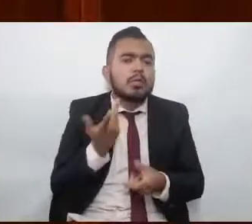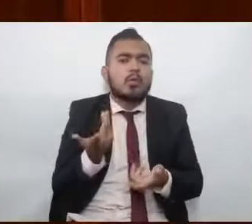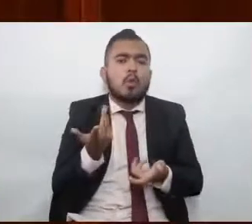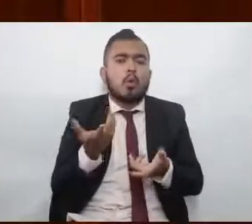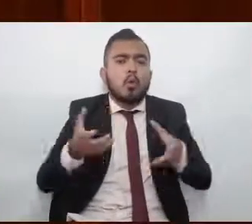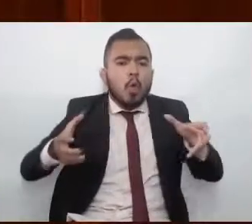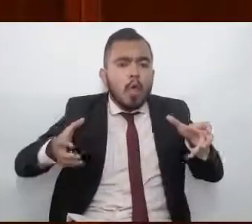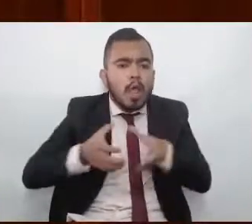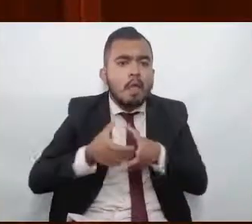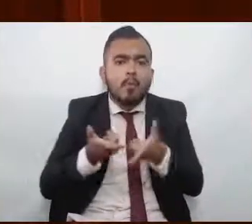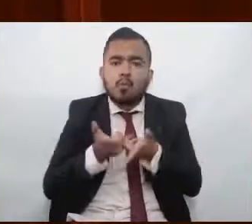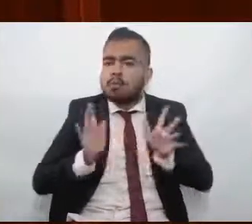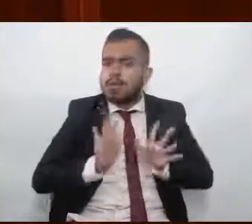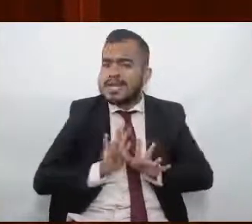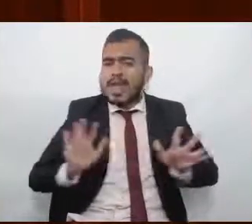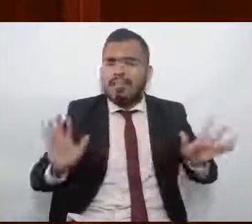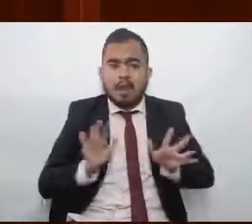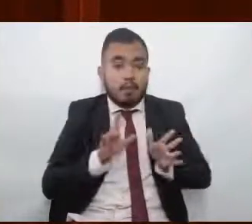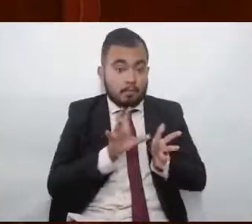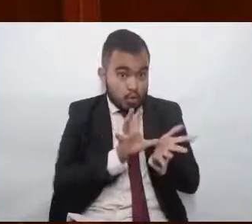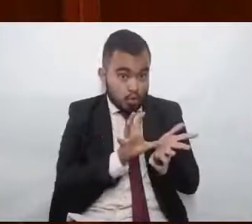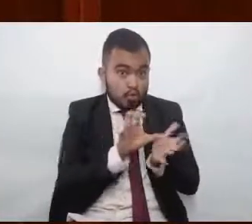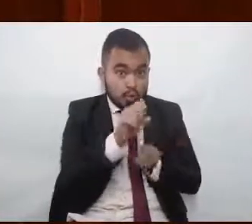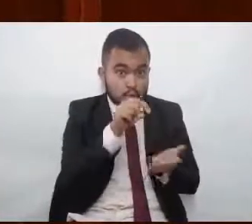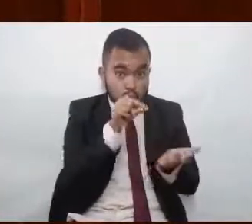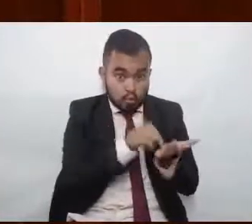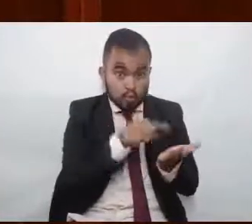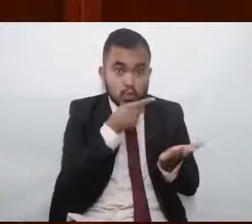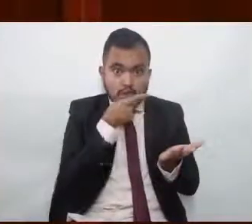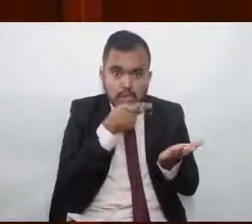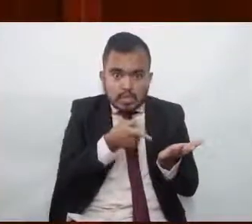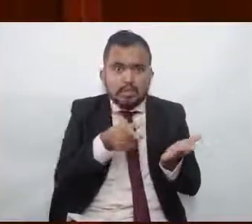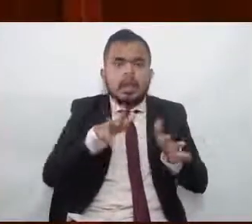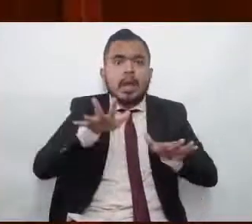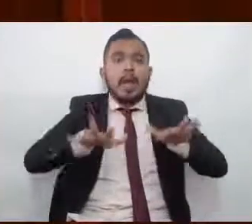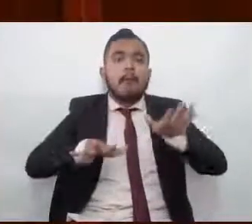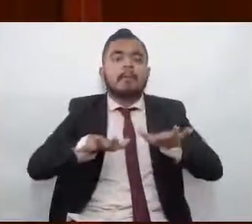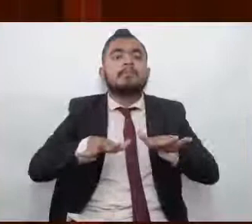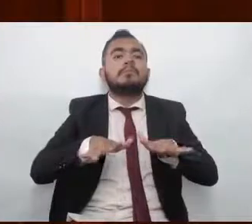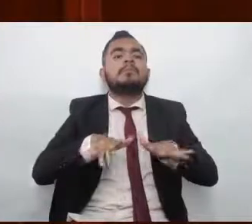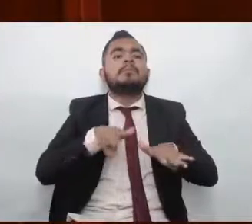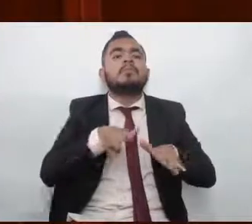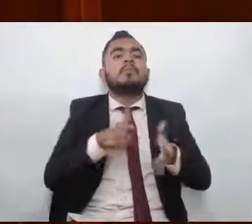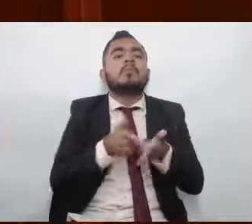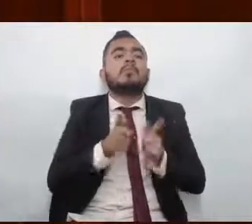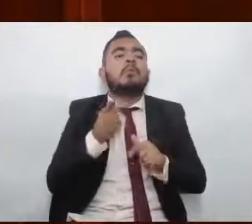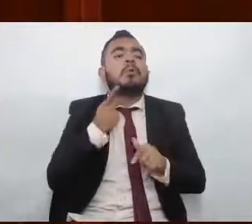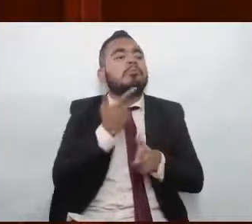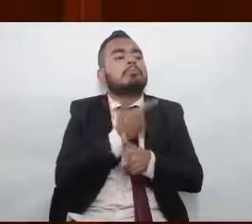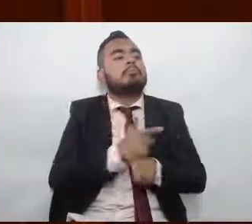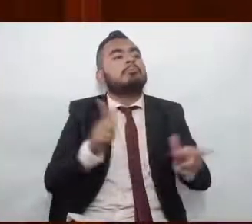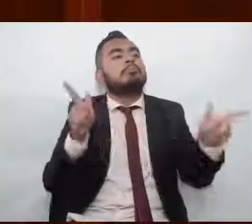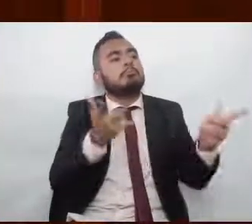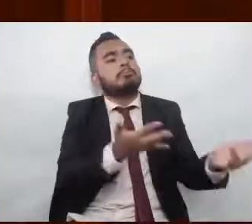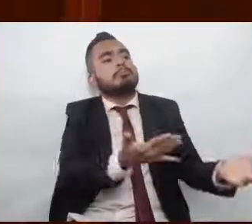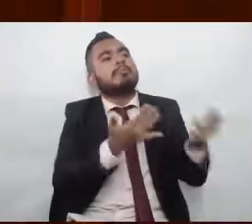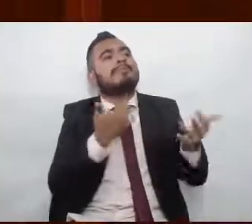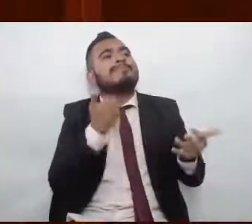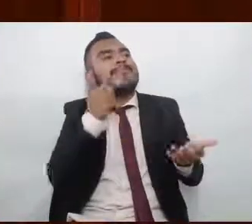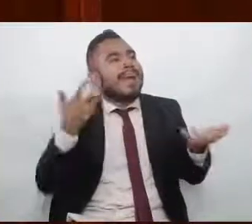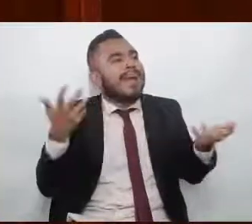Constitución y muchas veces los partidos políticos abren sus convocatorias a la ciudadanía, que de buena fe y con mucha esperanza